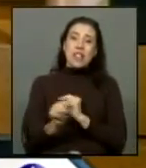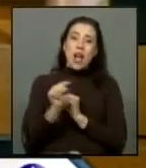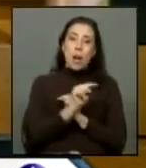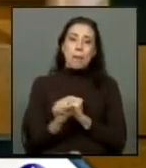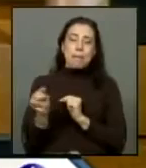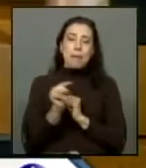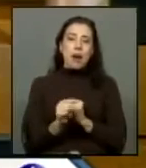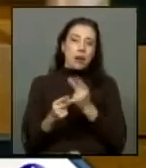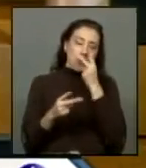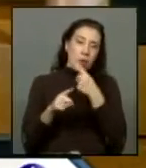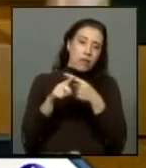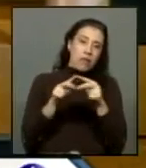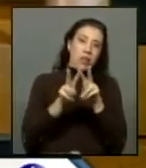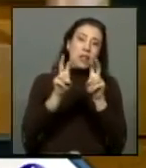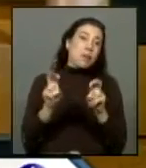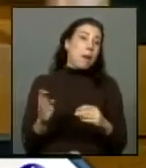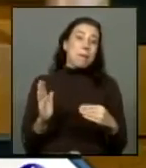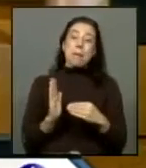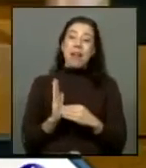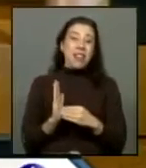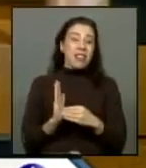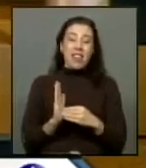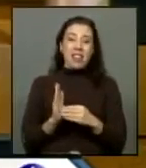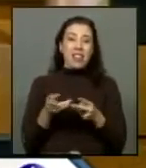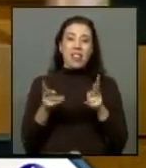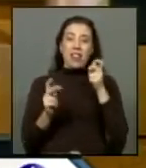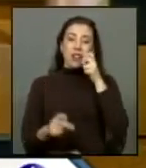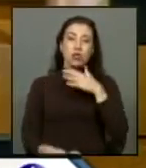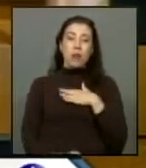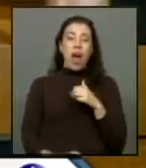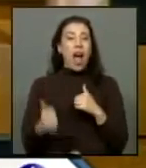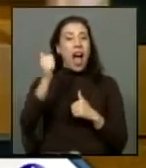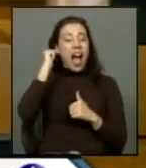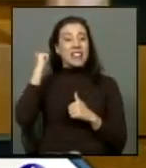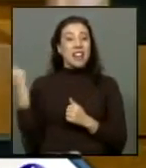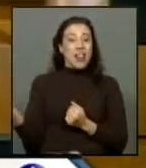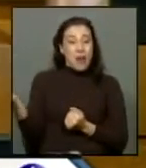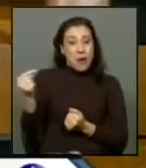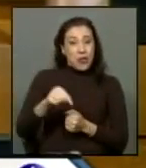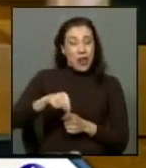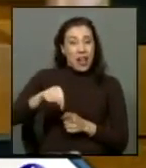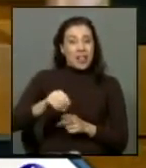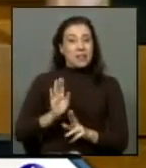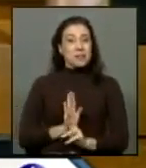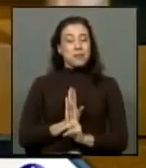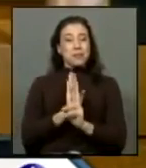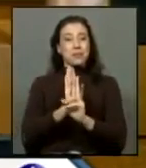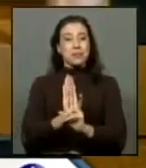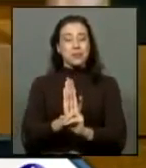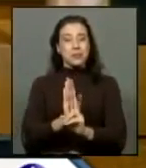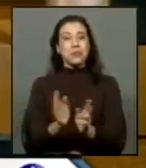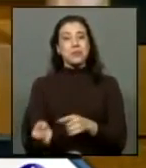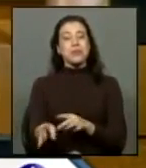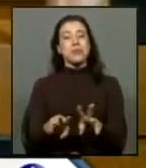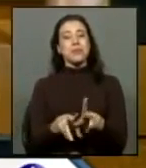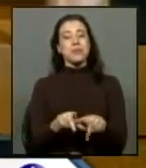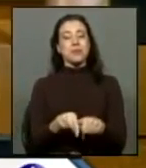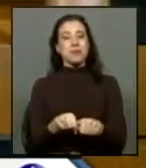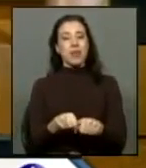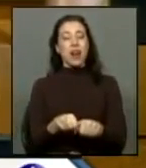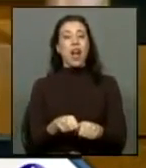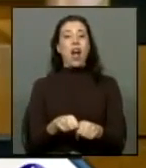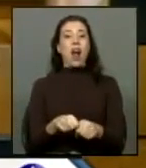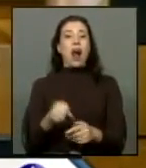viendo temas no resueltos en materia de derechos humanos ayer estuvieron acá los representantes de las familiares que fueron